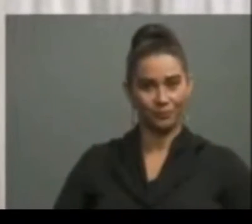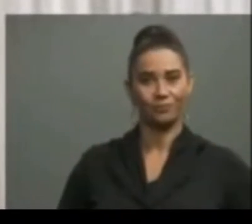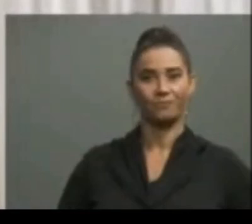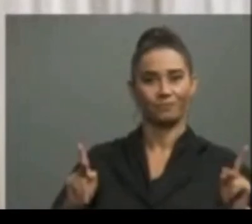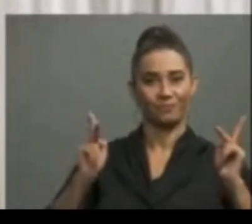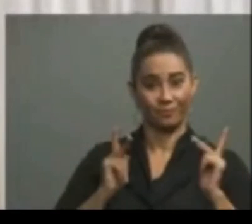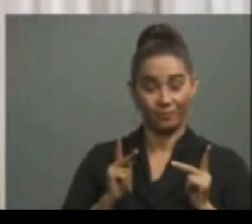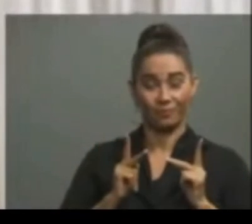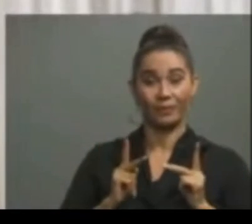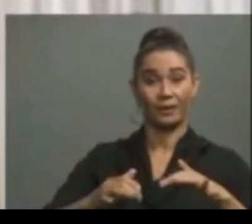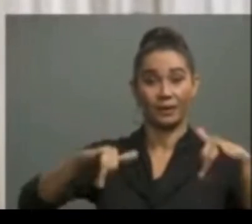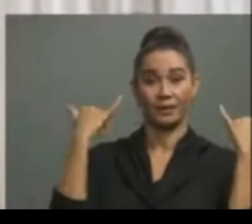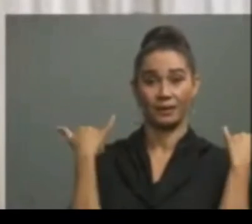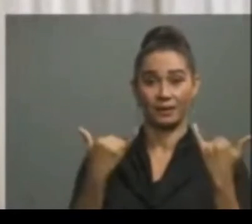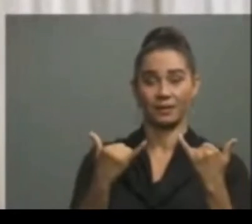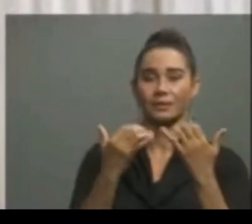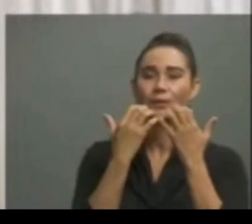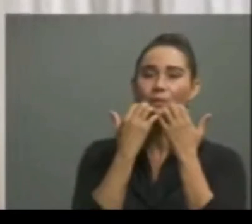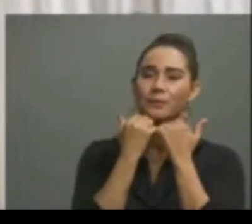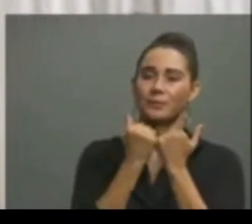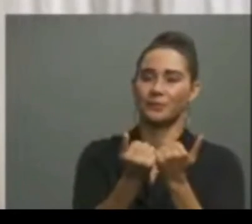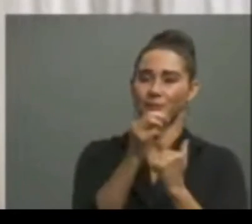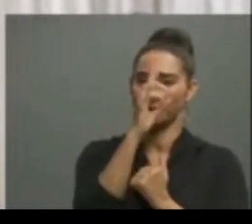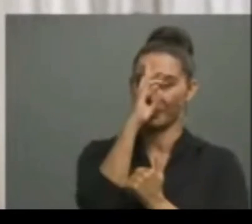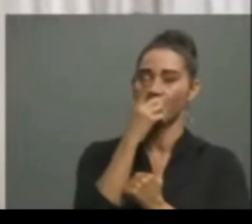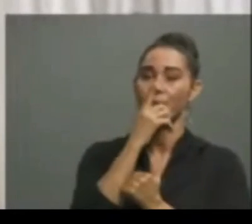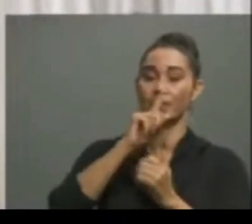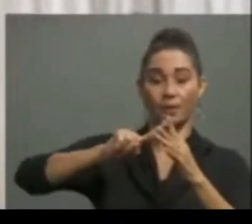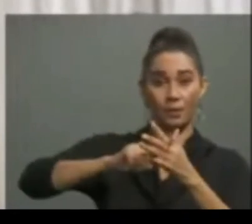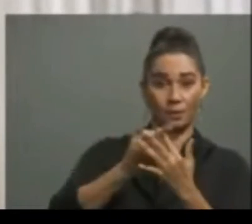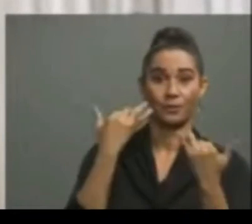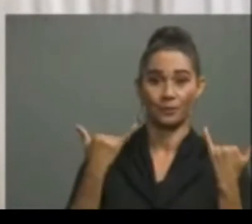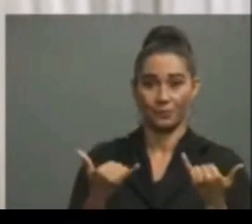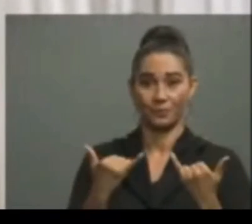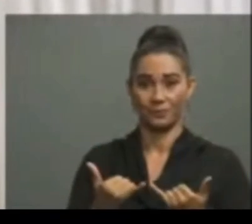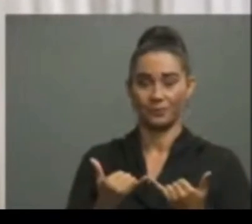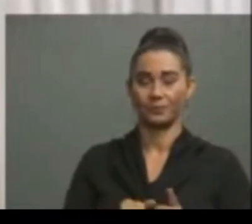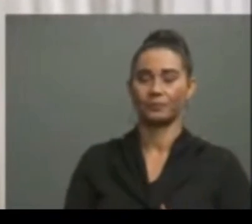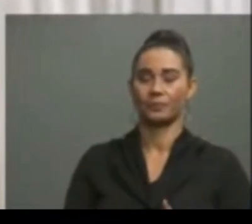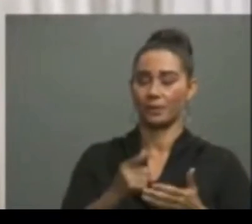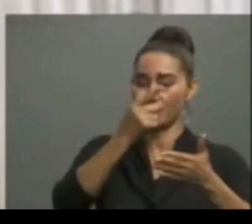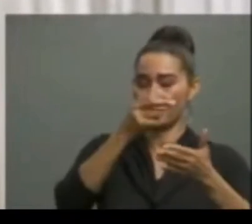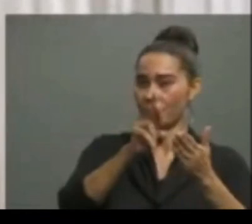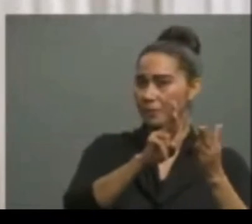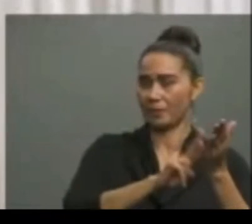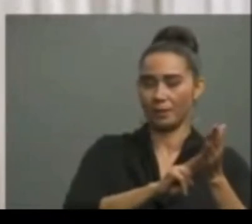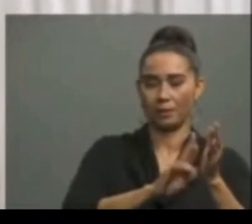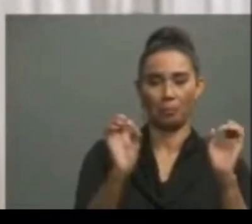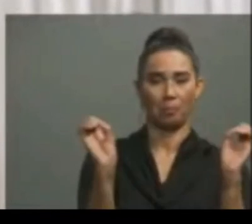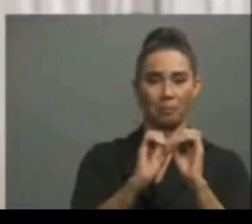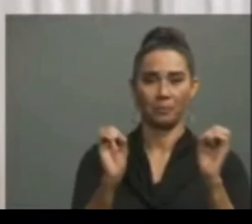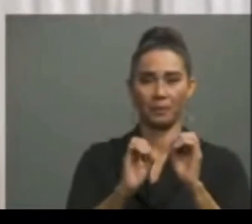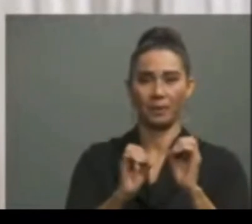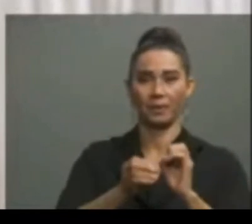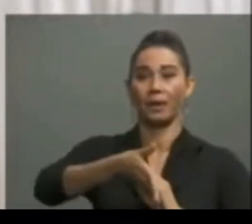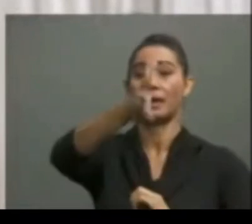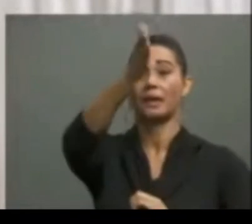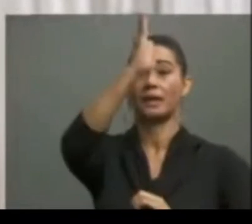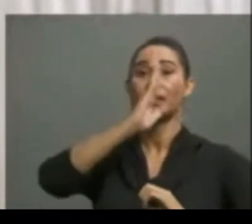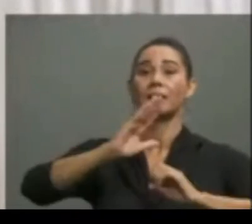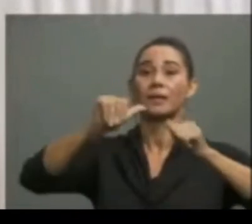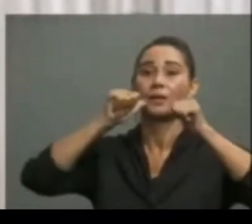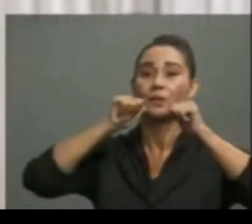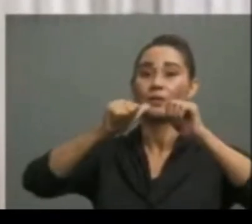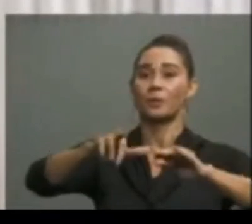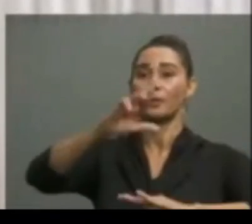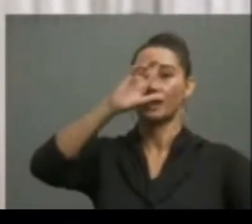Y es ahora, mi querido pueblo, empieza hoy, sin restricciones. Que Dios bendiga